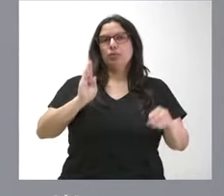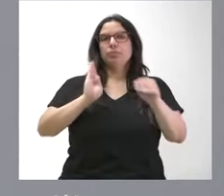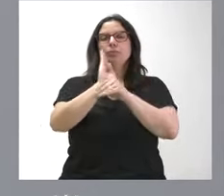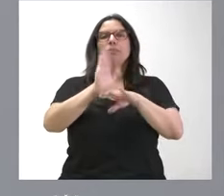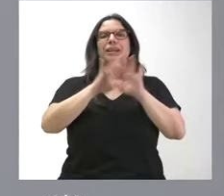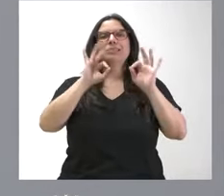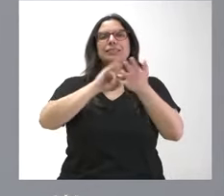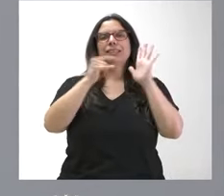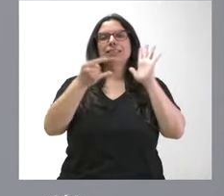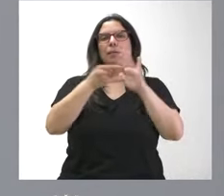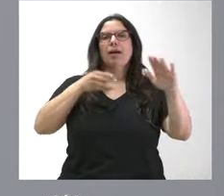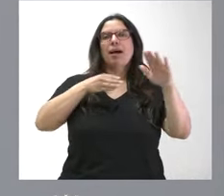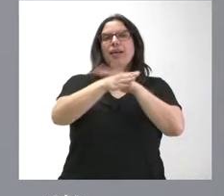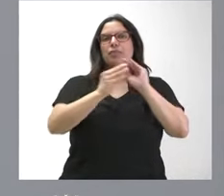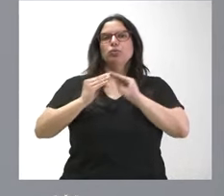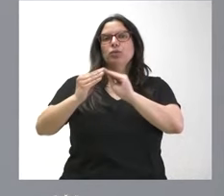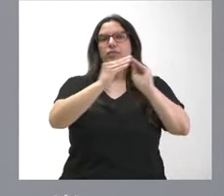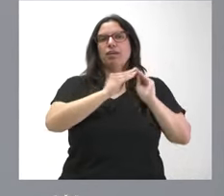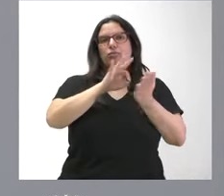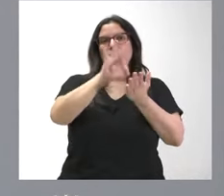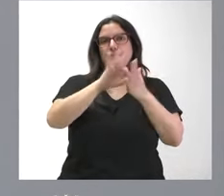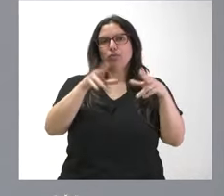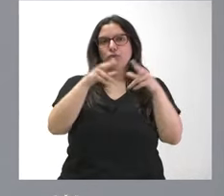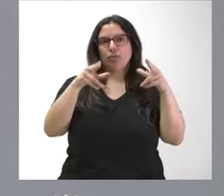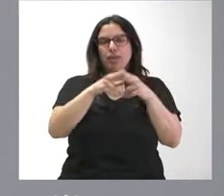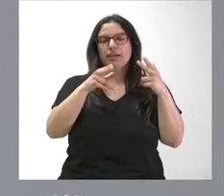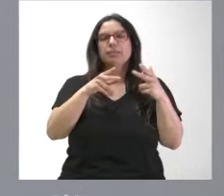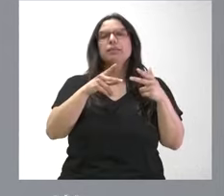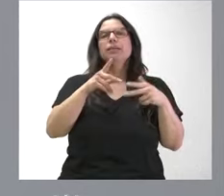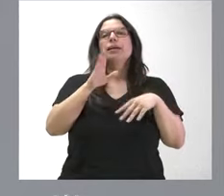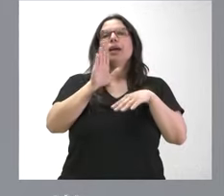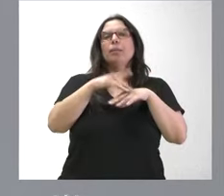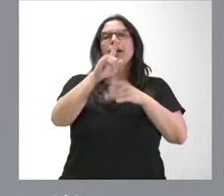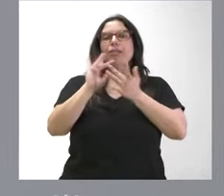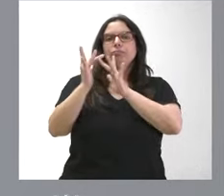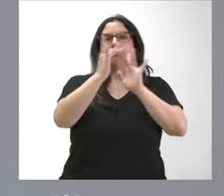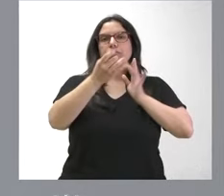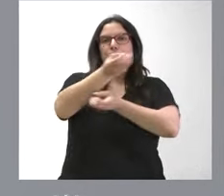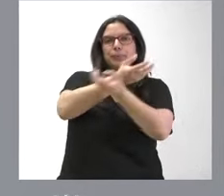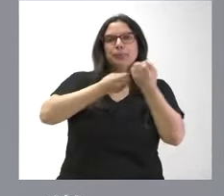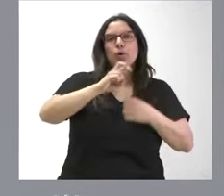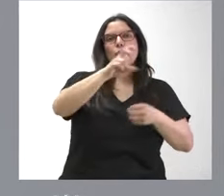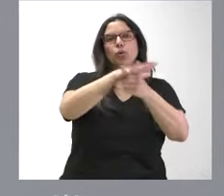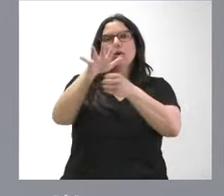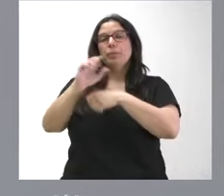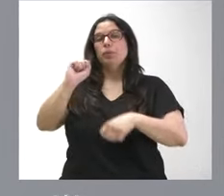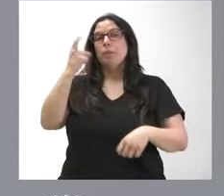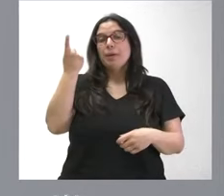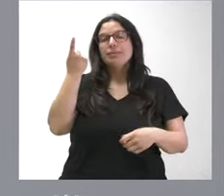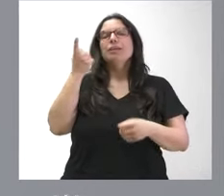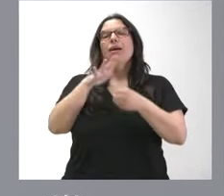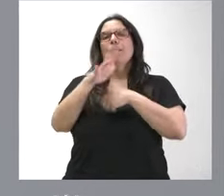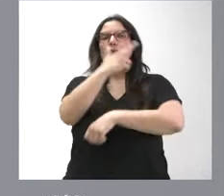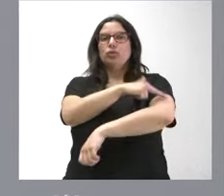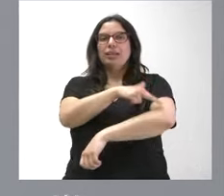el sistema de acceso unificado a los servicios sociales y para su interconexión con otros ámbitos, fundamentalmente en el ámbito de la sanidad